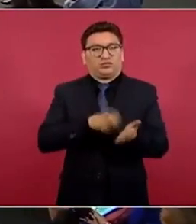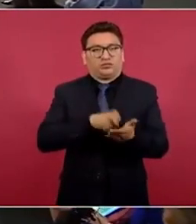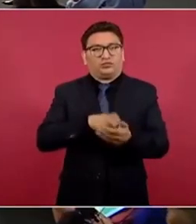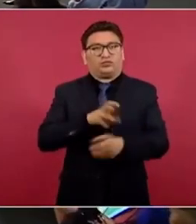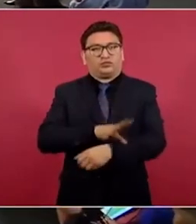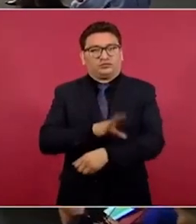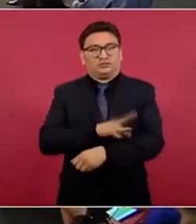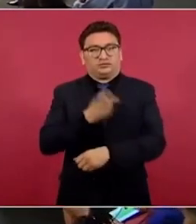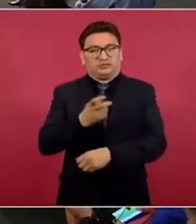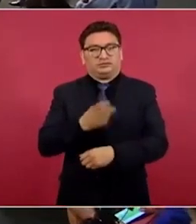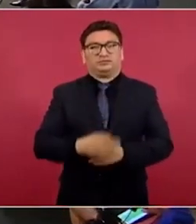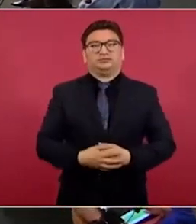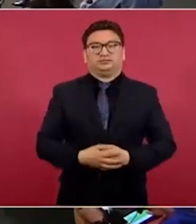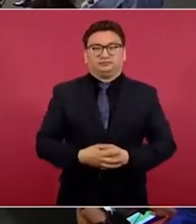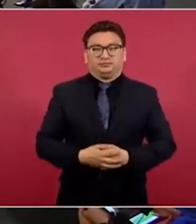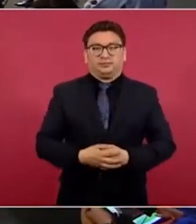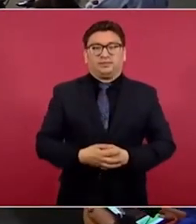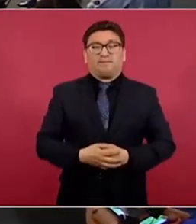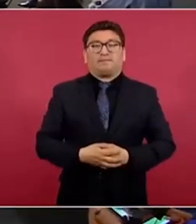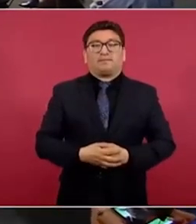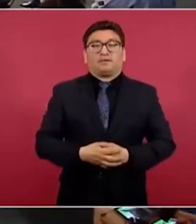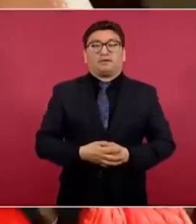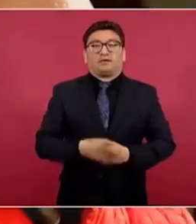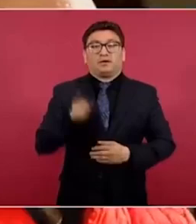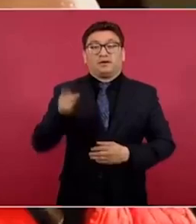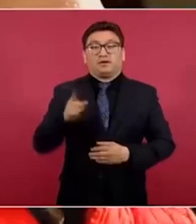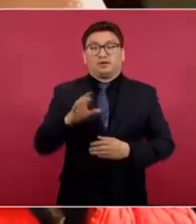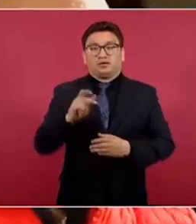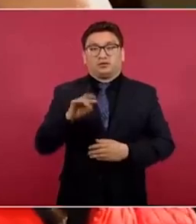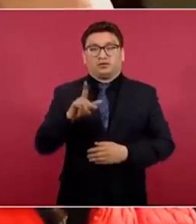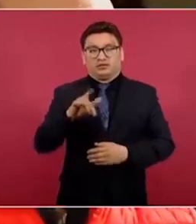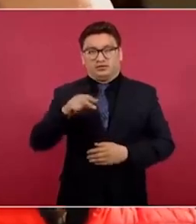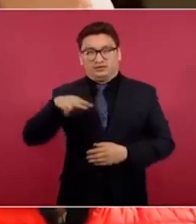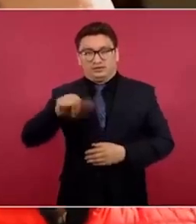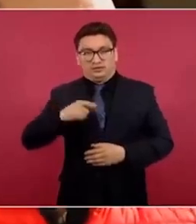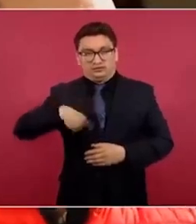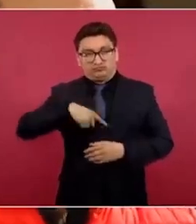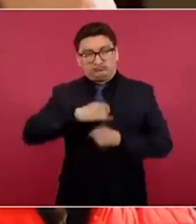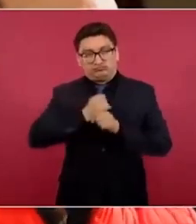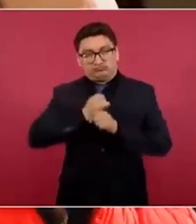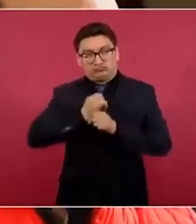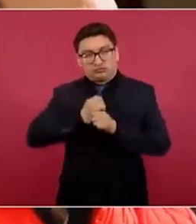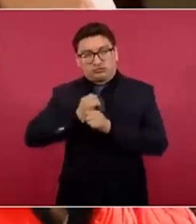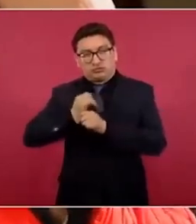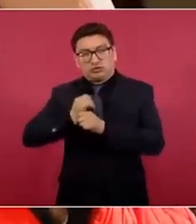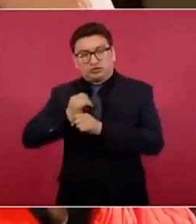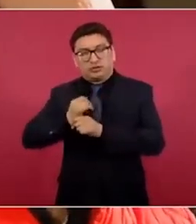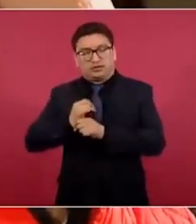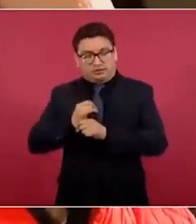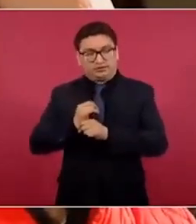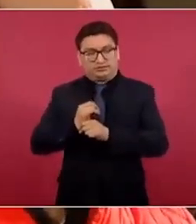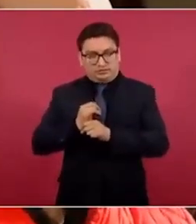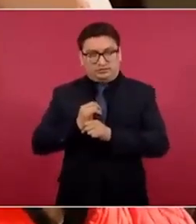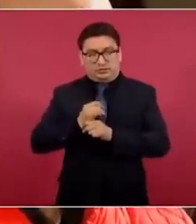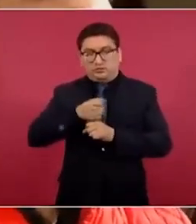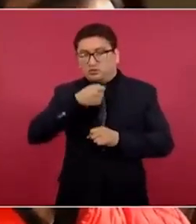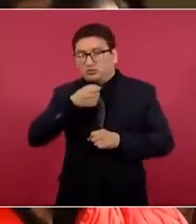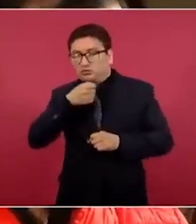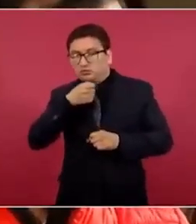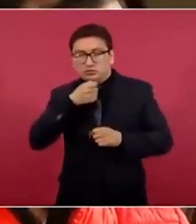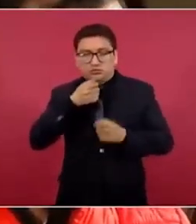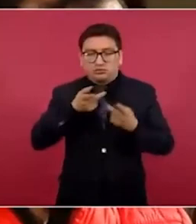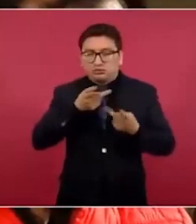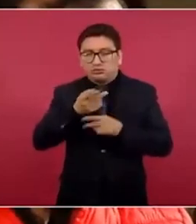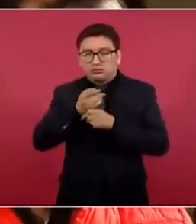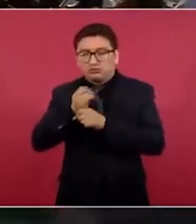iniciativa de reforma eléctrica. En Contralínea, presidente, documentamos a través de una investigación periodística que